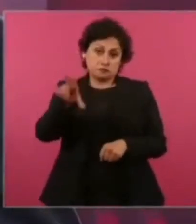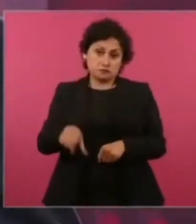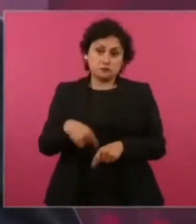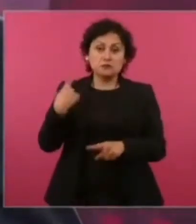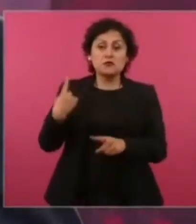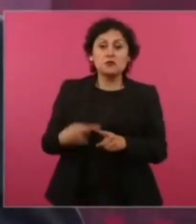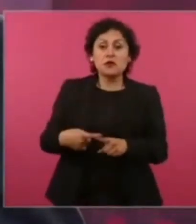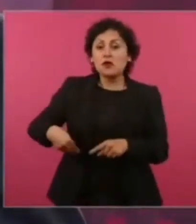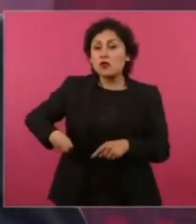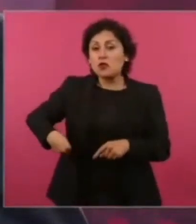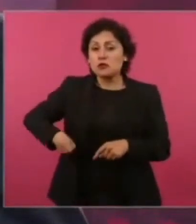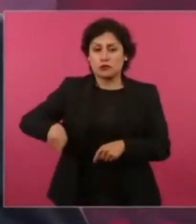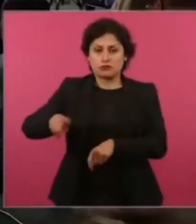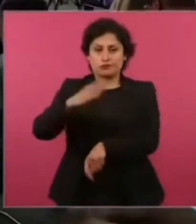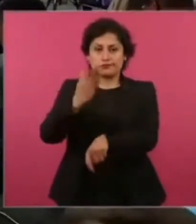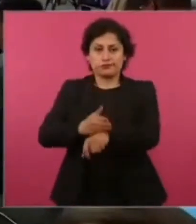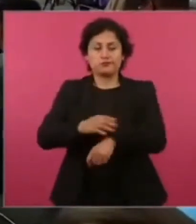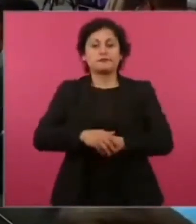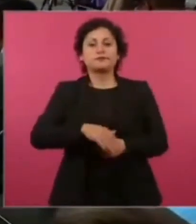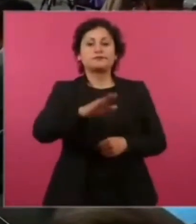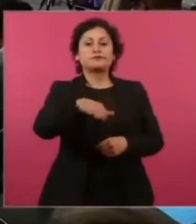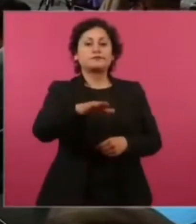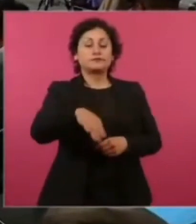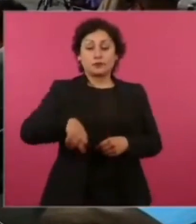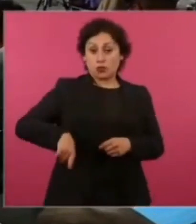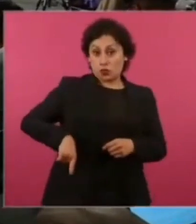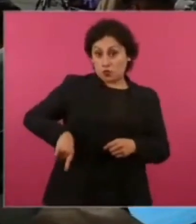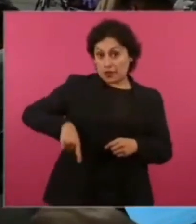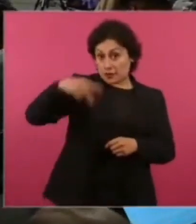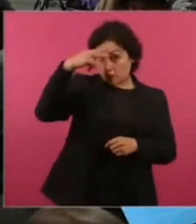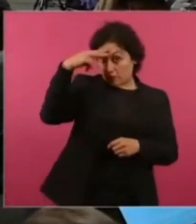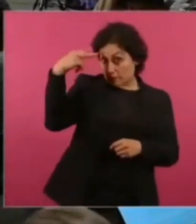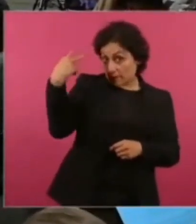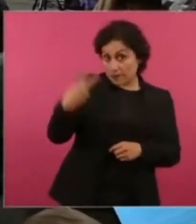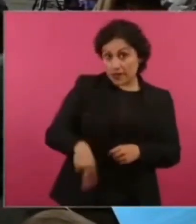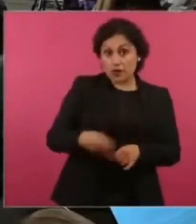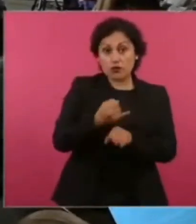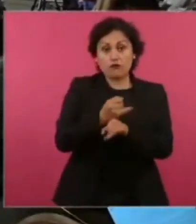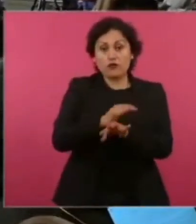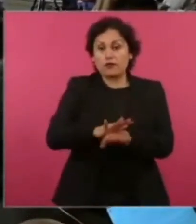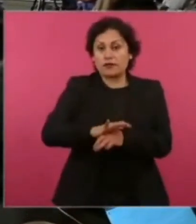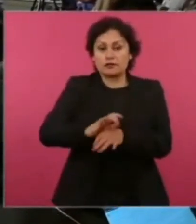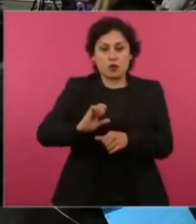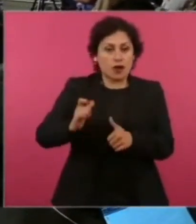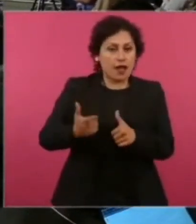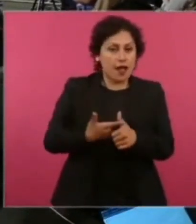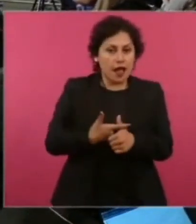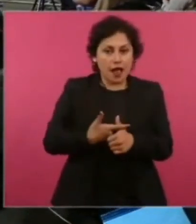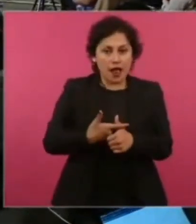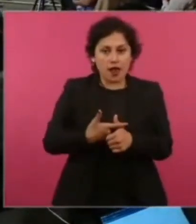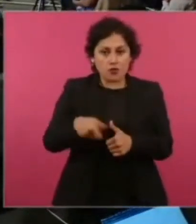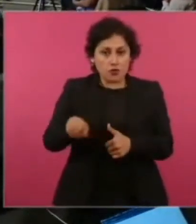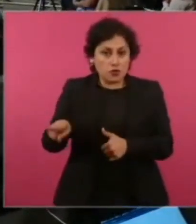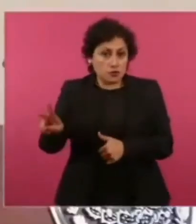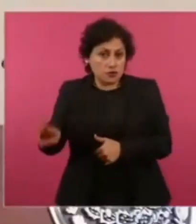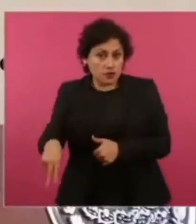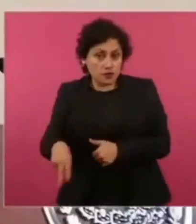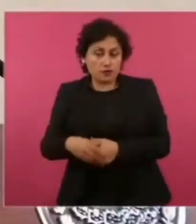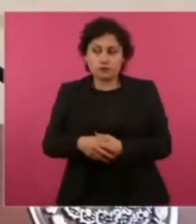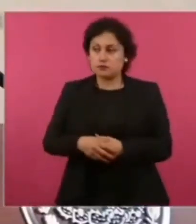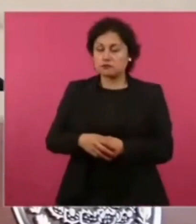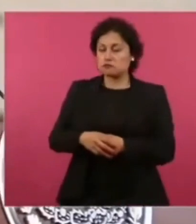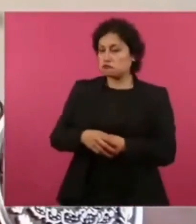responsables. ¿El gobierno de México no tiene alguna información de que haya sido así de intervención? No,